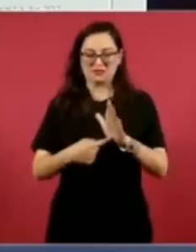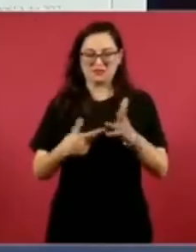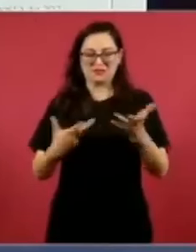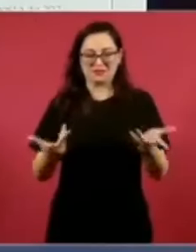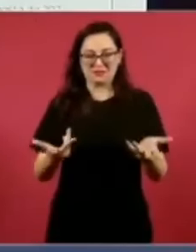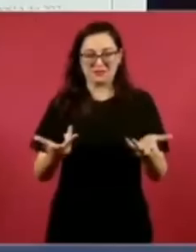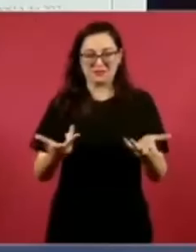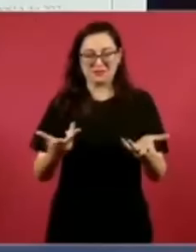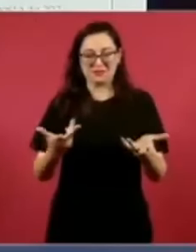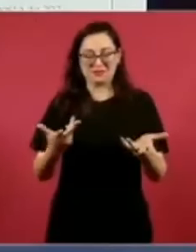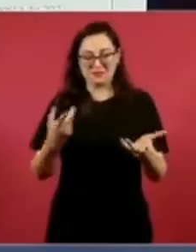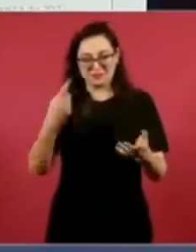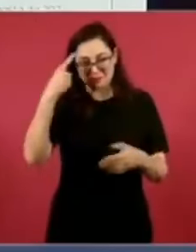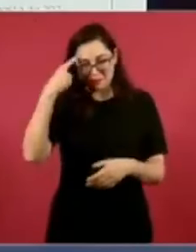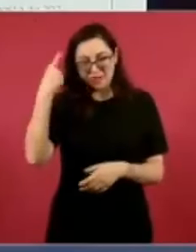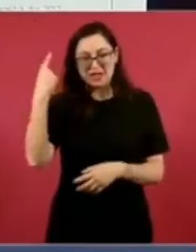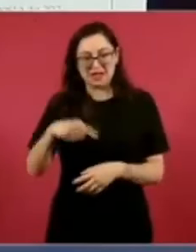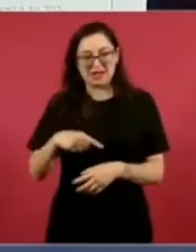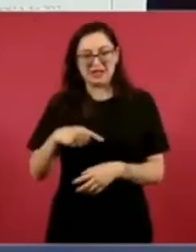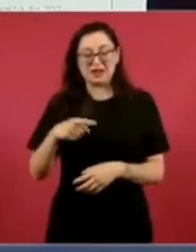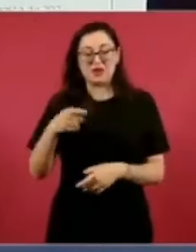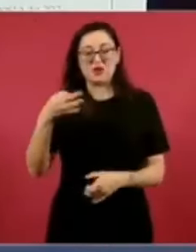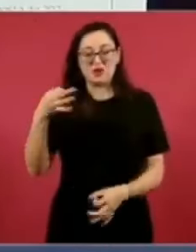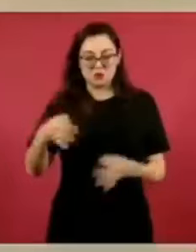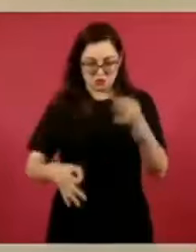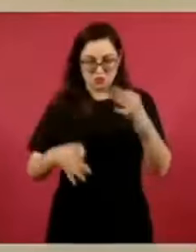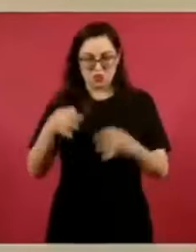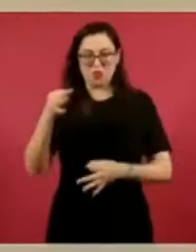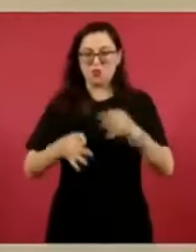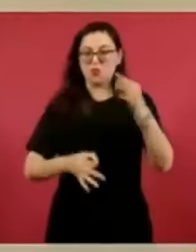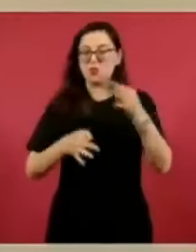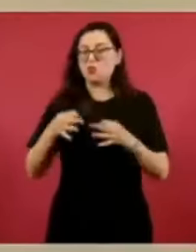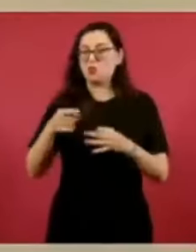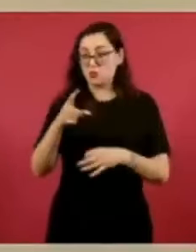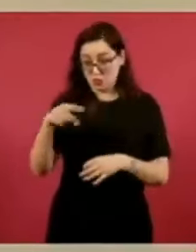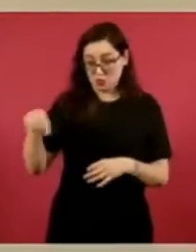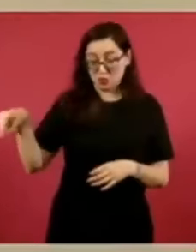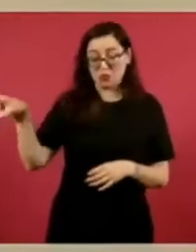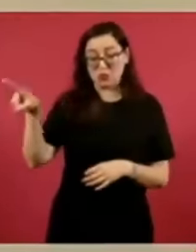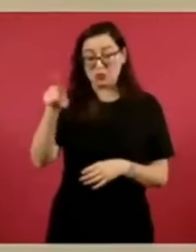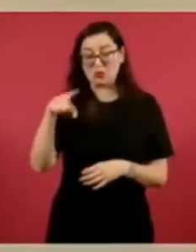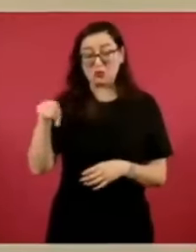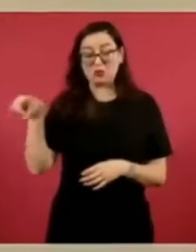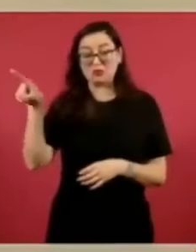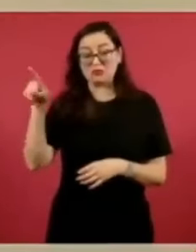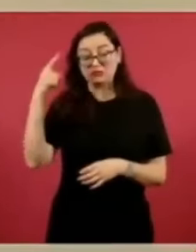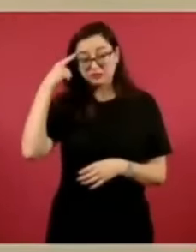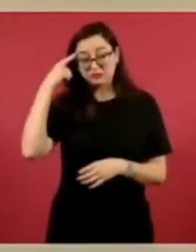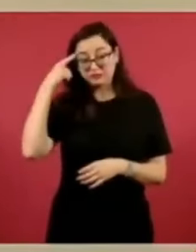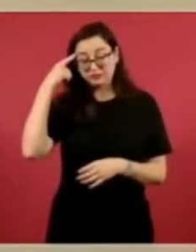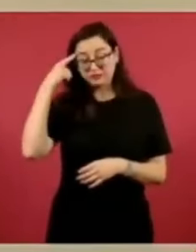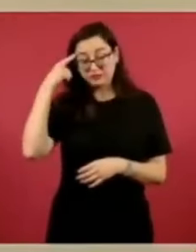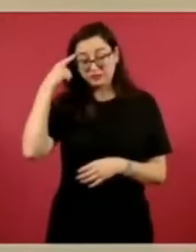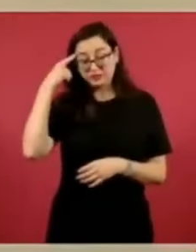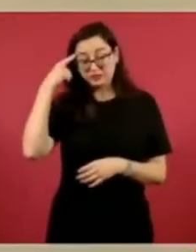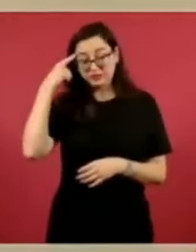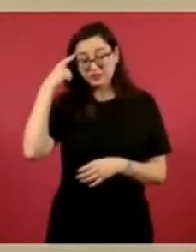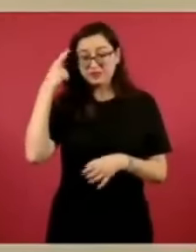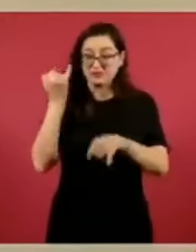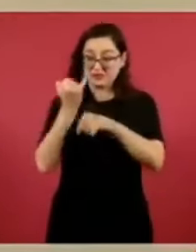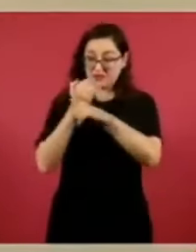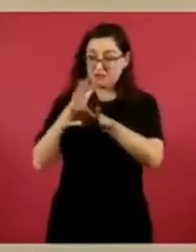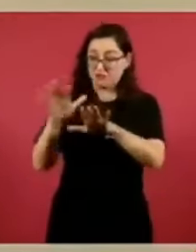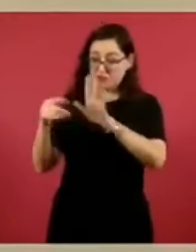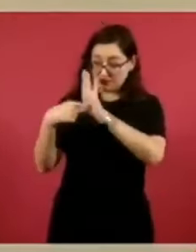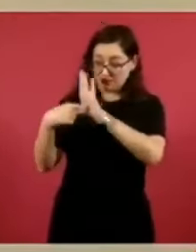trabajadores del Poder Judicial tengan información de